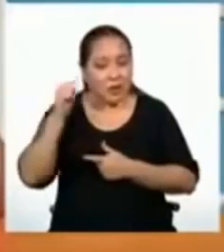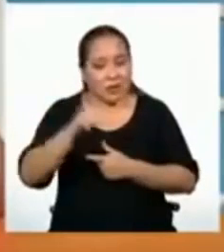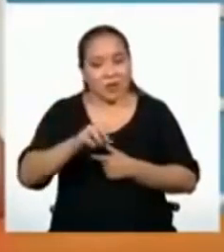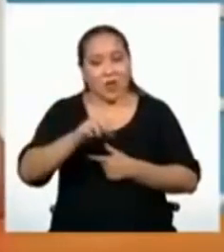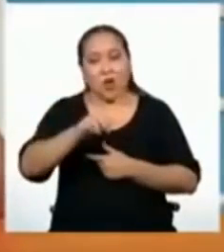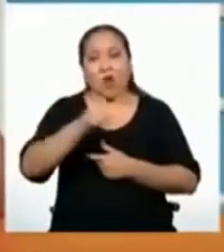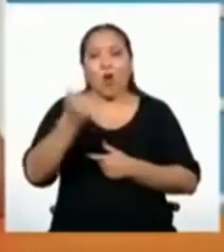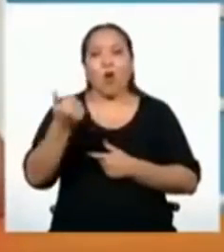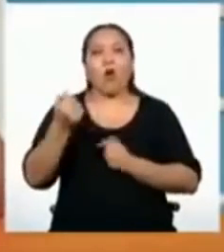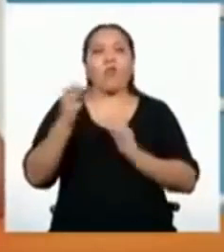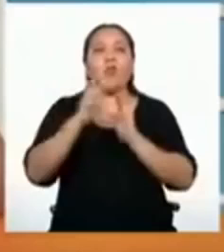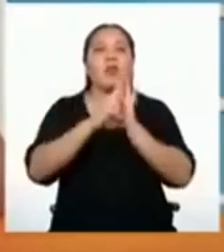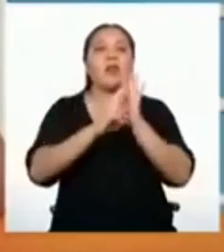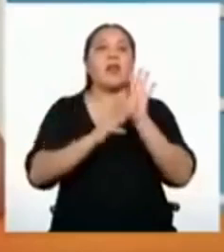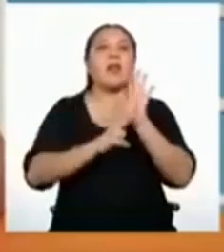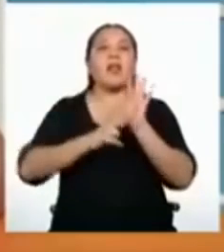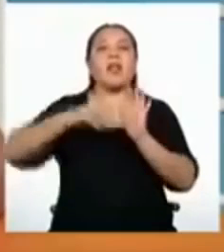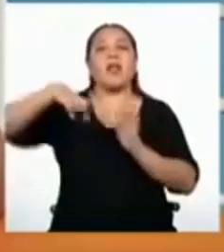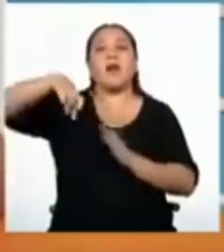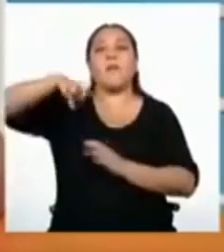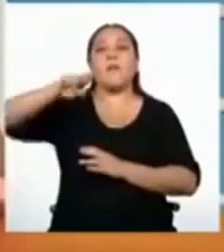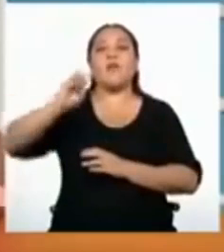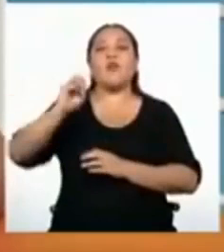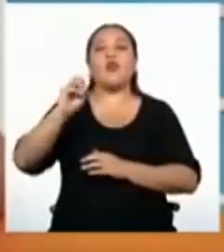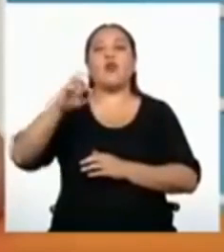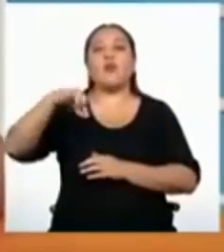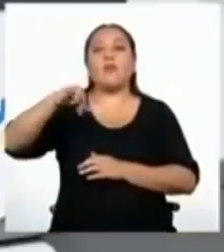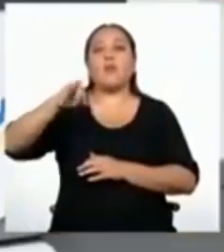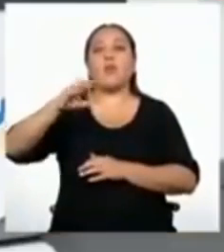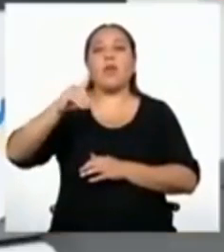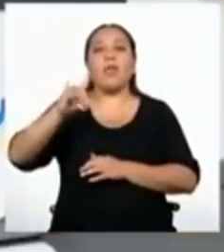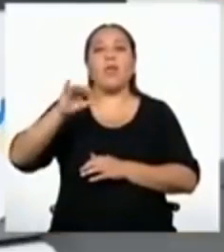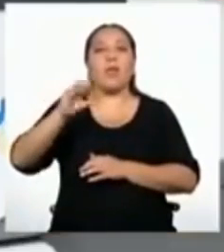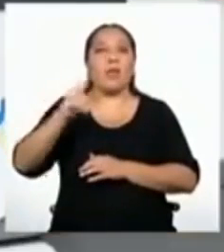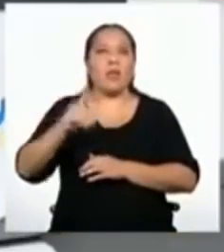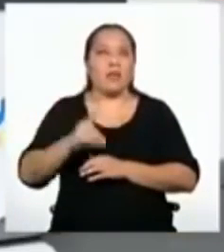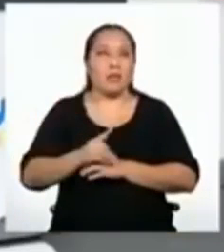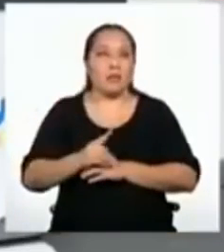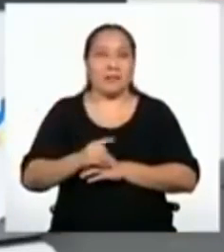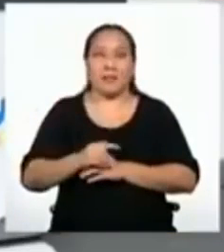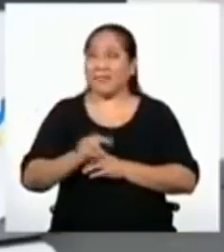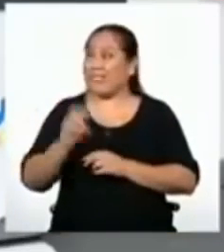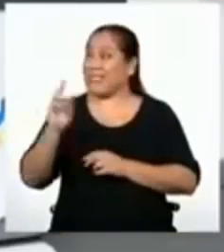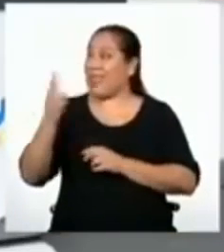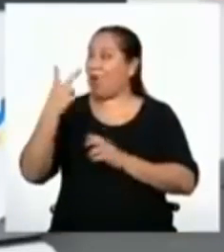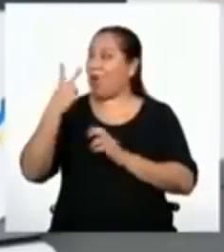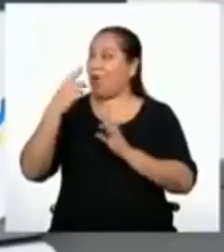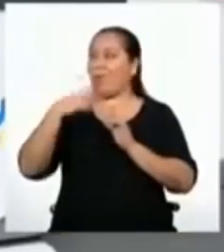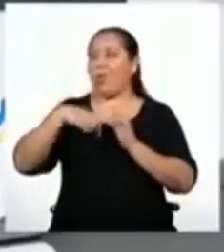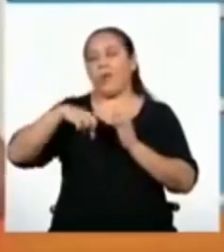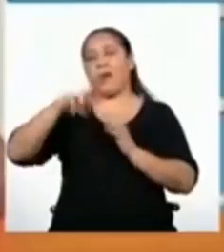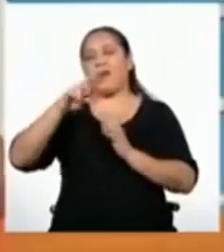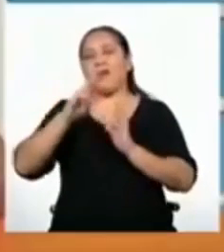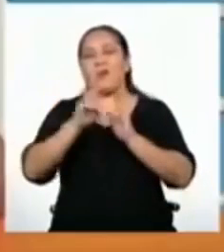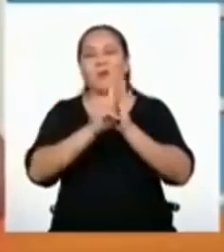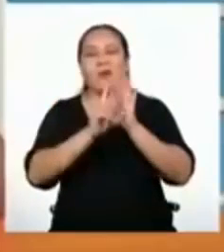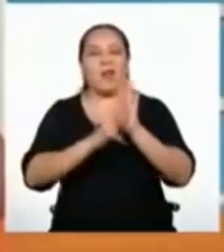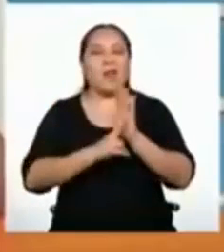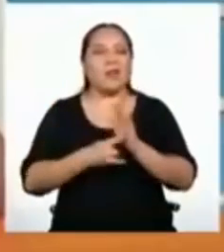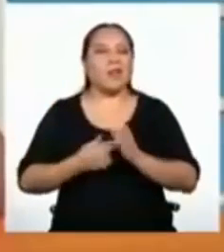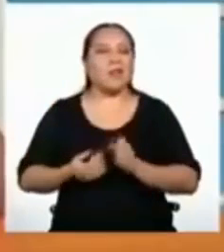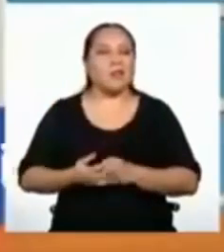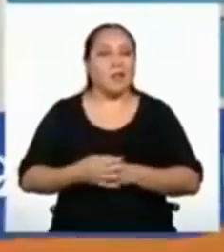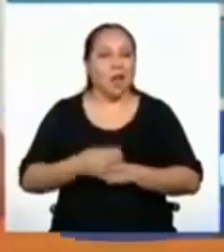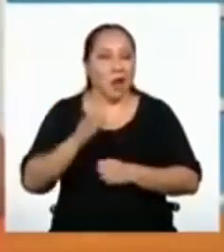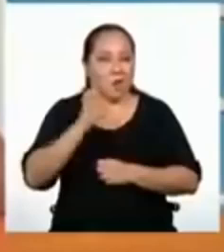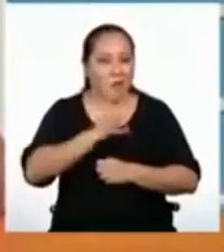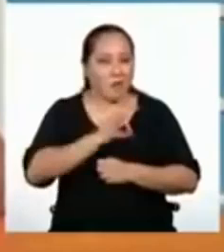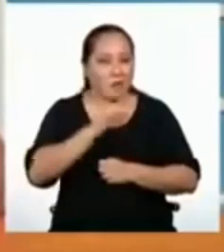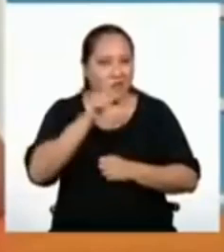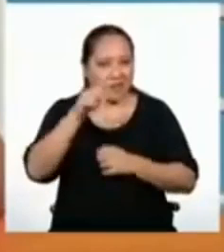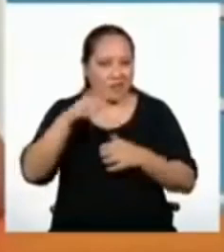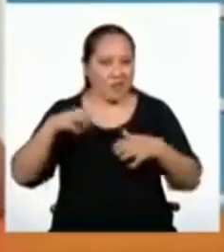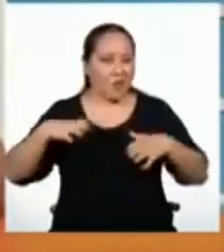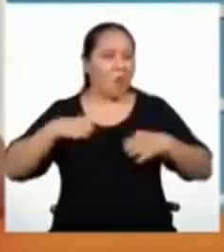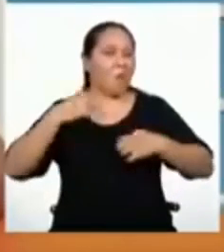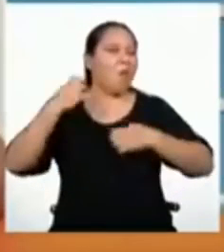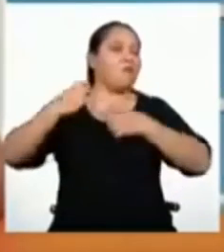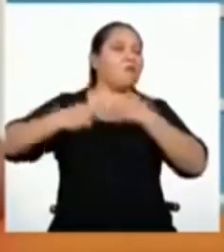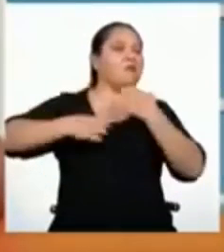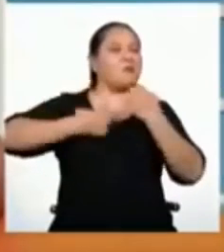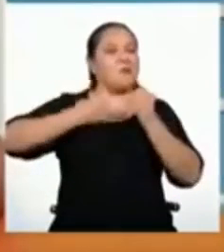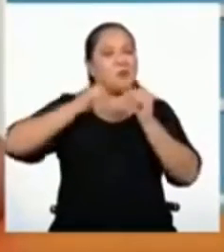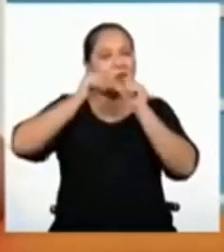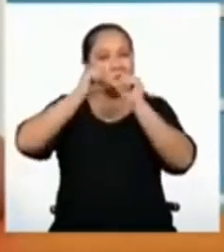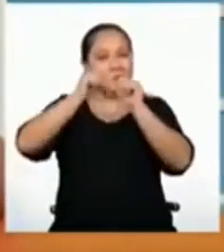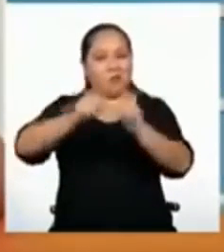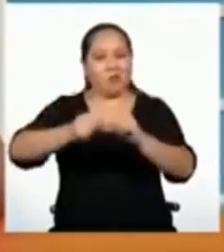tienes otra propiedad de las progresiones geométricas. ¡Segunda propiedad! ¡Woohoo! Aprovechemos esa emoción que te